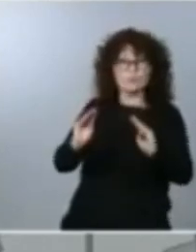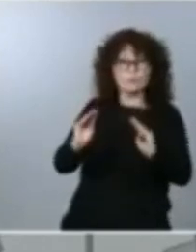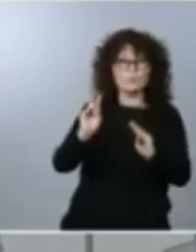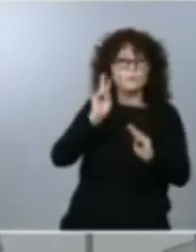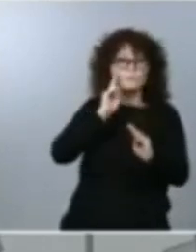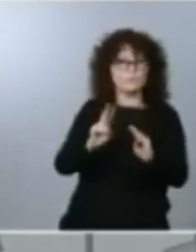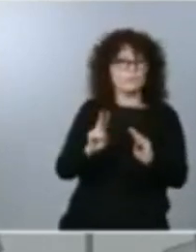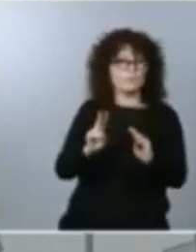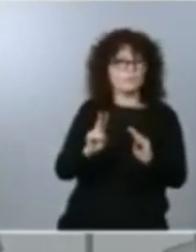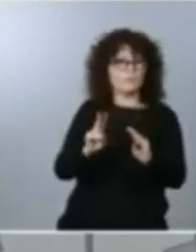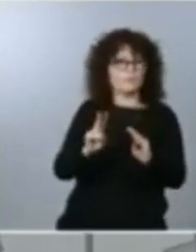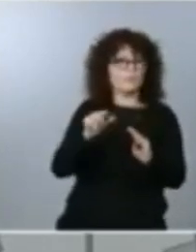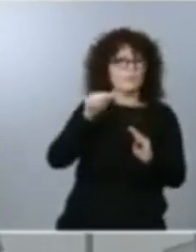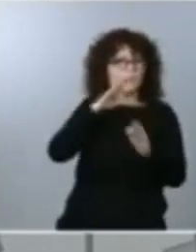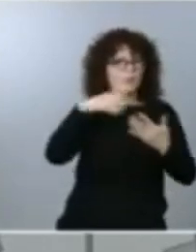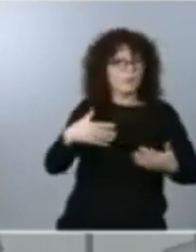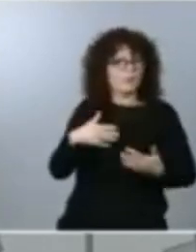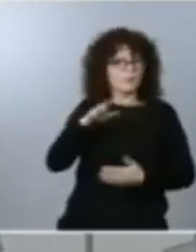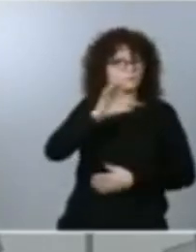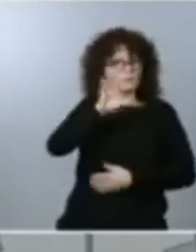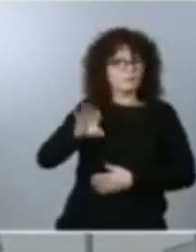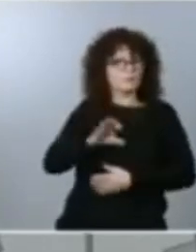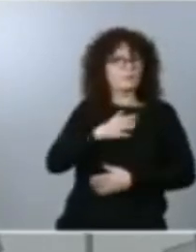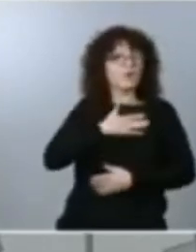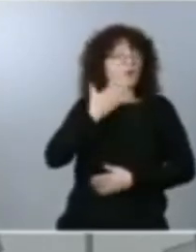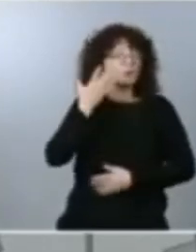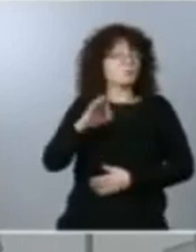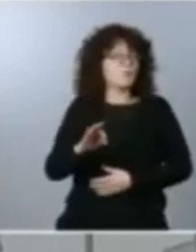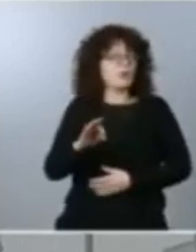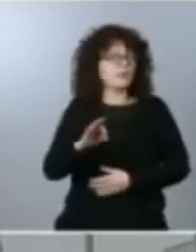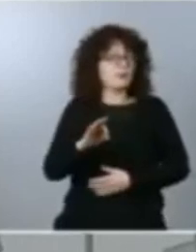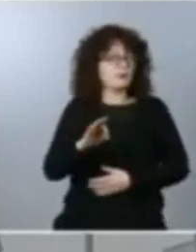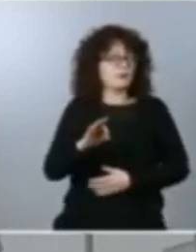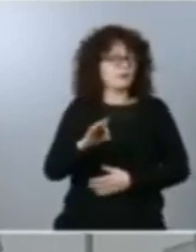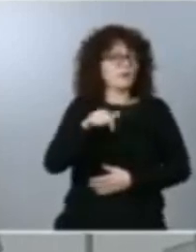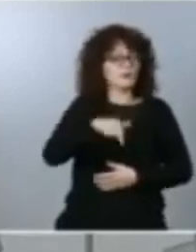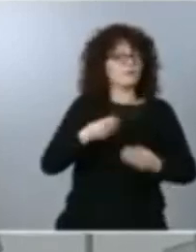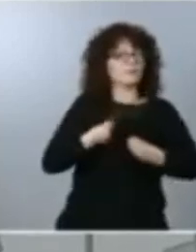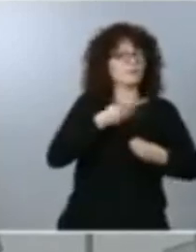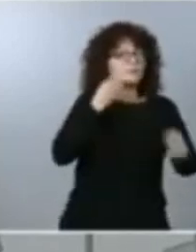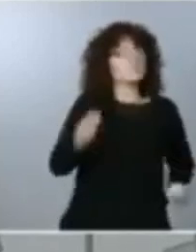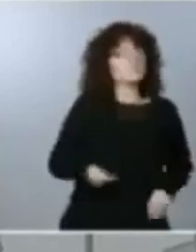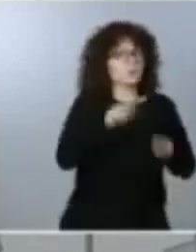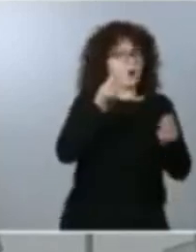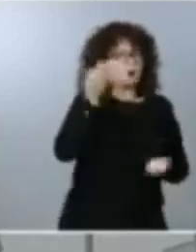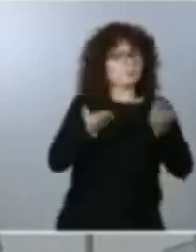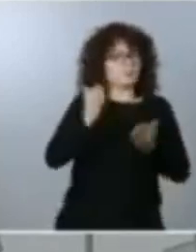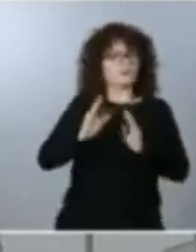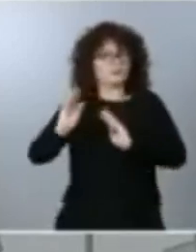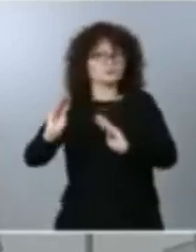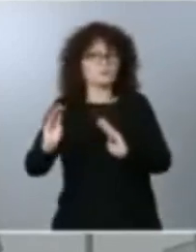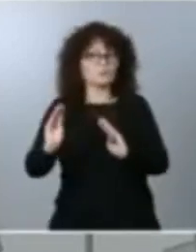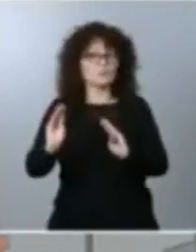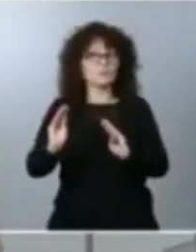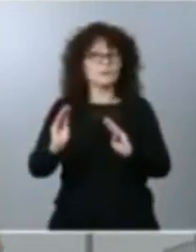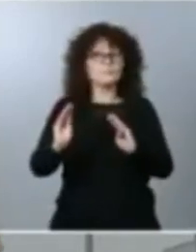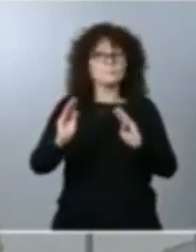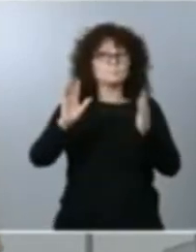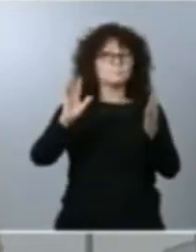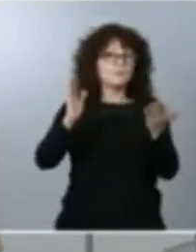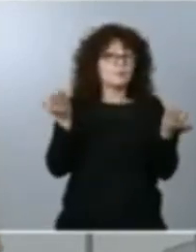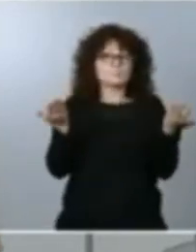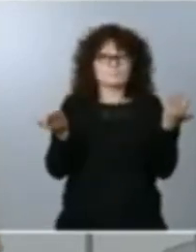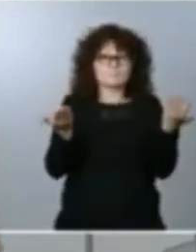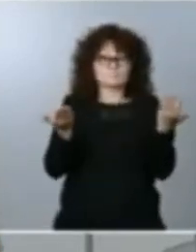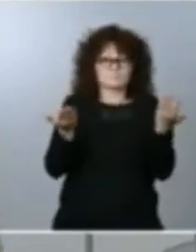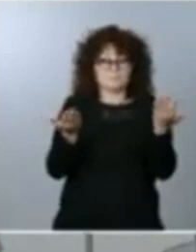en estos países pues pueden estar mejor que en los suyos sin duda alguna eso es así pero que obvian bueno pues ese salto que tienen que dar